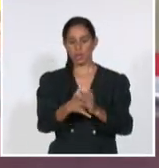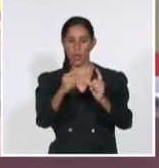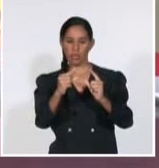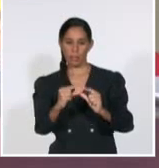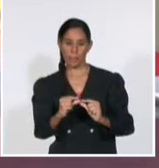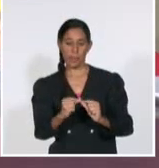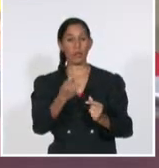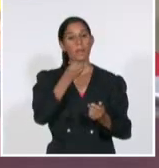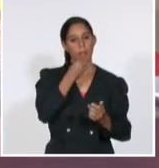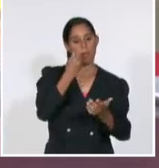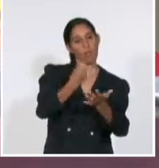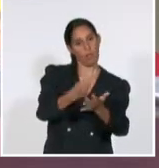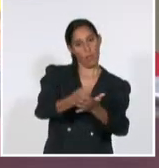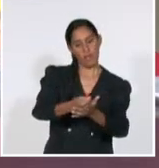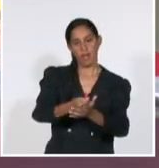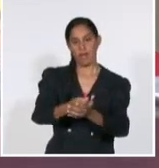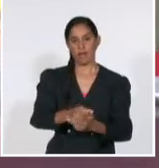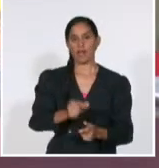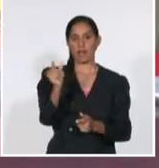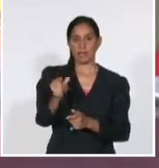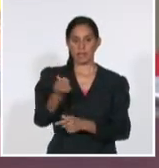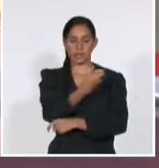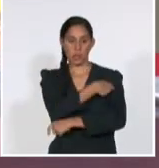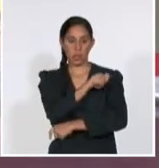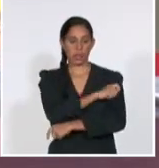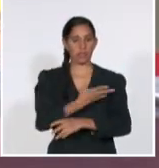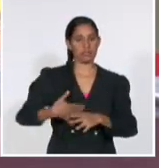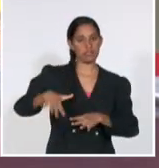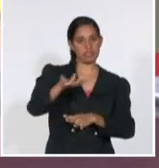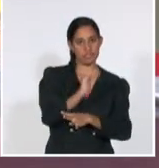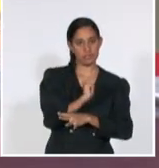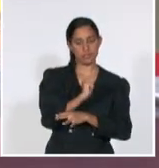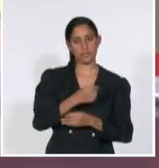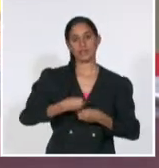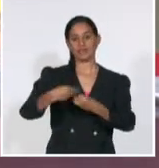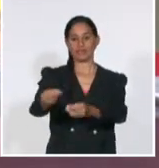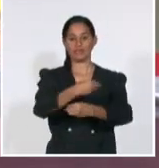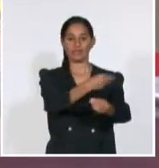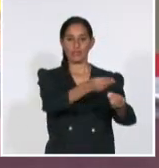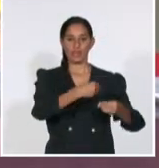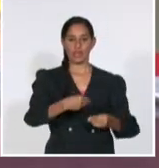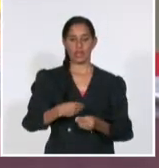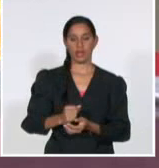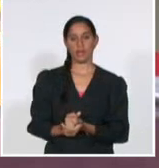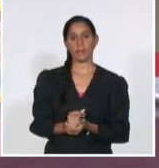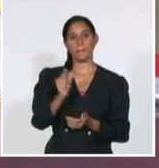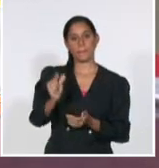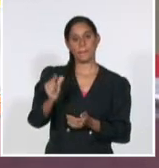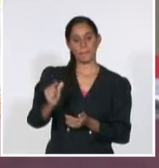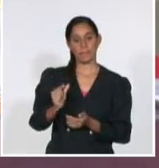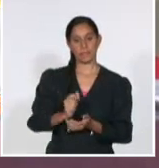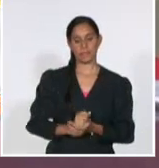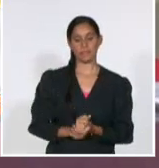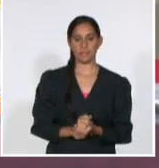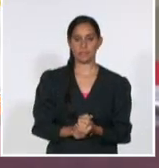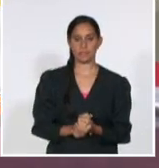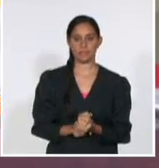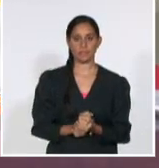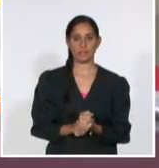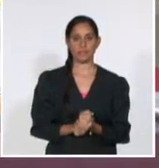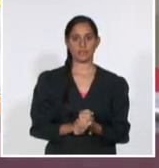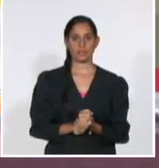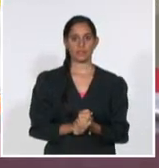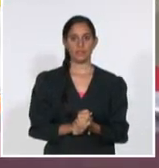y montos más pequeños de inversión, que generen liquidez, que exporten realmente y que propicien los encadenamientos productivos que se